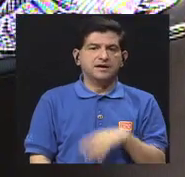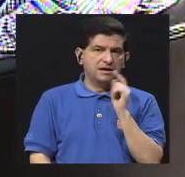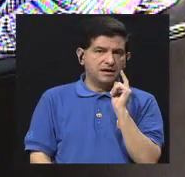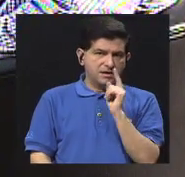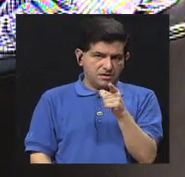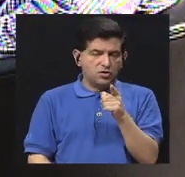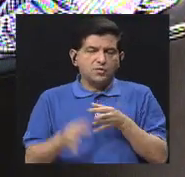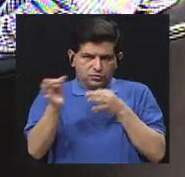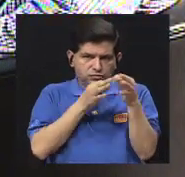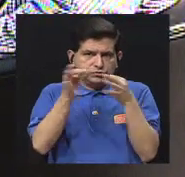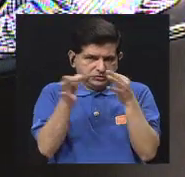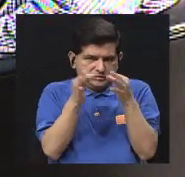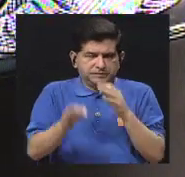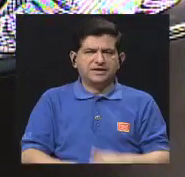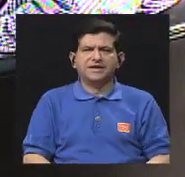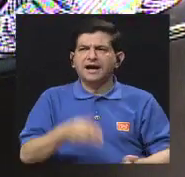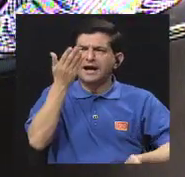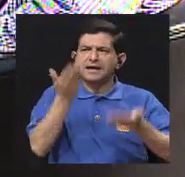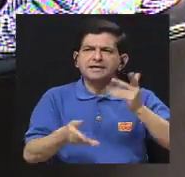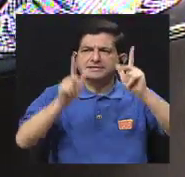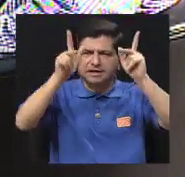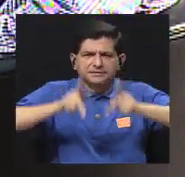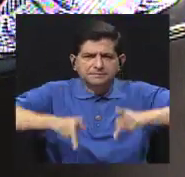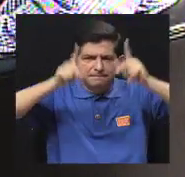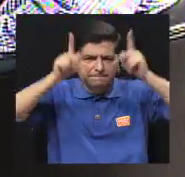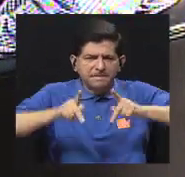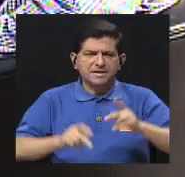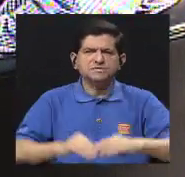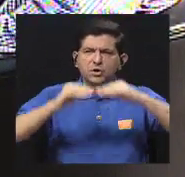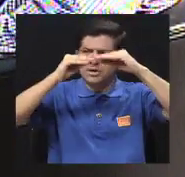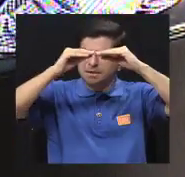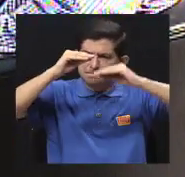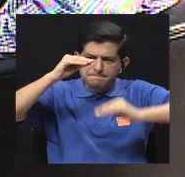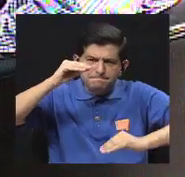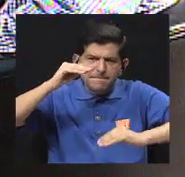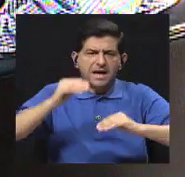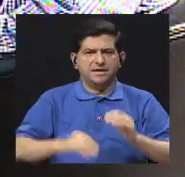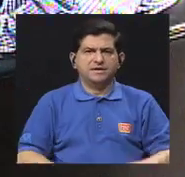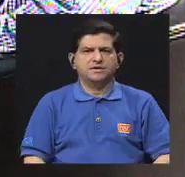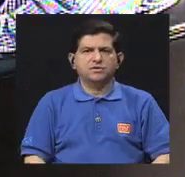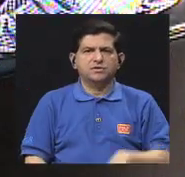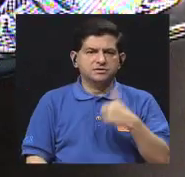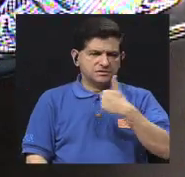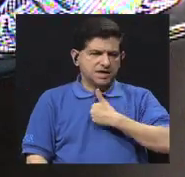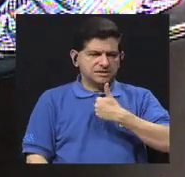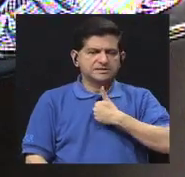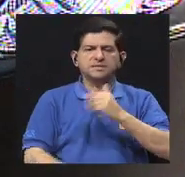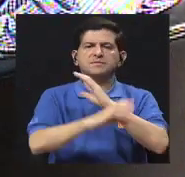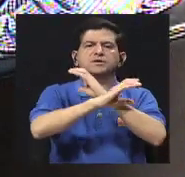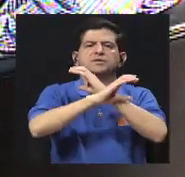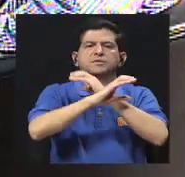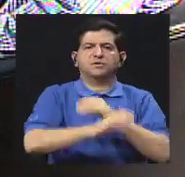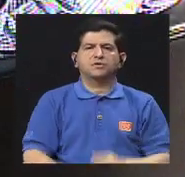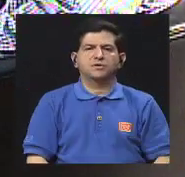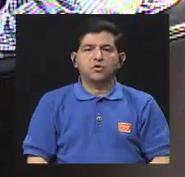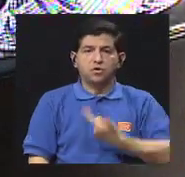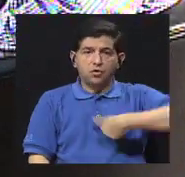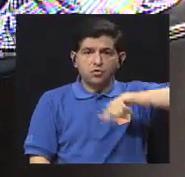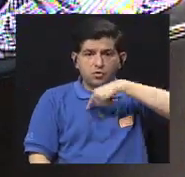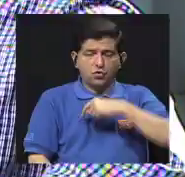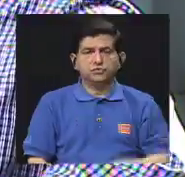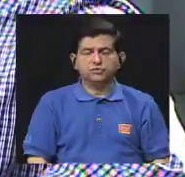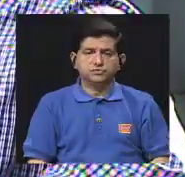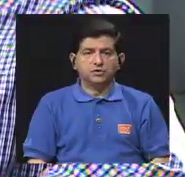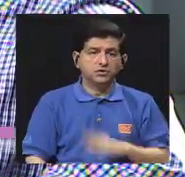usted lo indica, tal vez es el personal que menos autocuidados tiene y es que cuando estamos